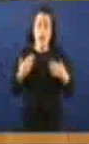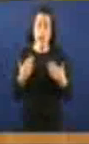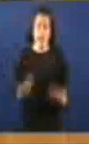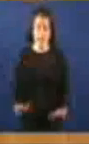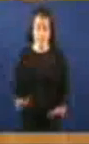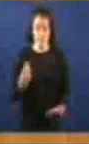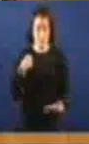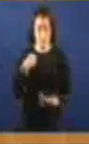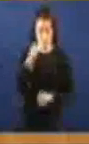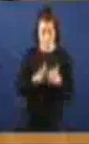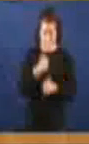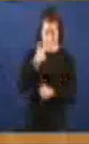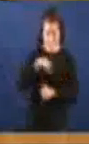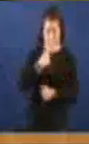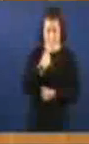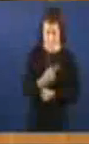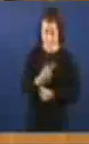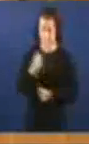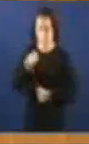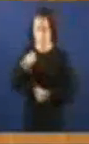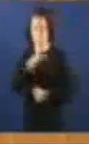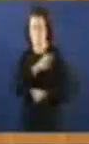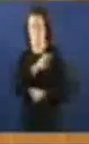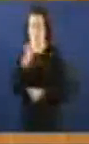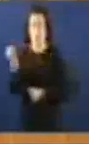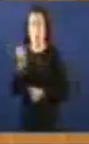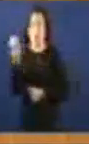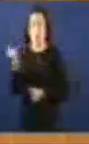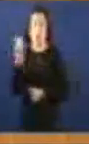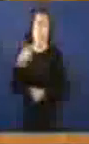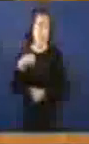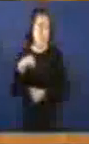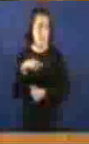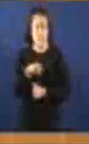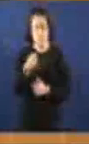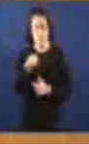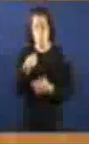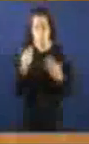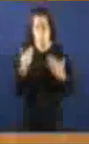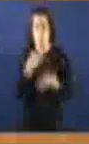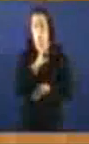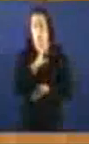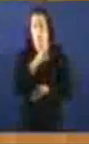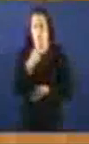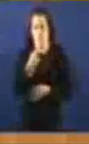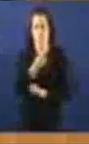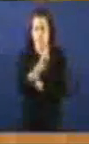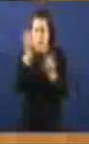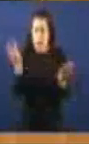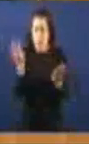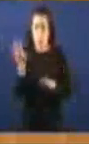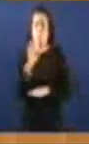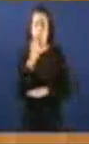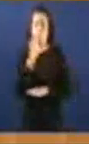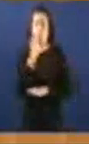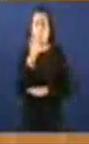competencias Como ben decía O señor Jorquera Aquí E alegro-me moito Do que o dixese Con toda claridade Porque se Invaden